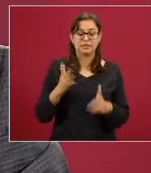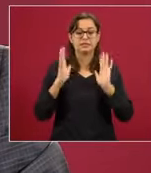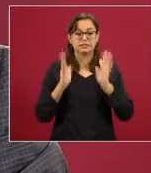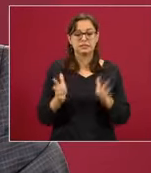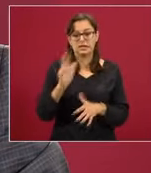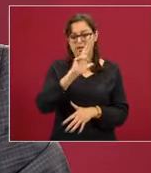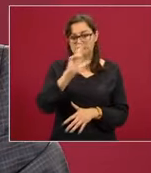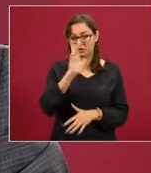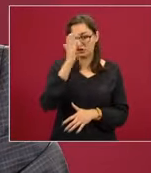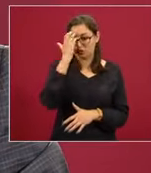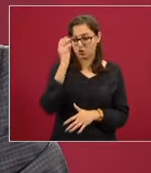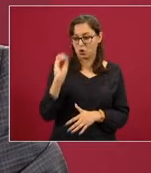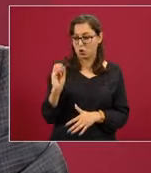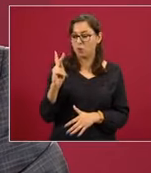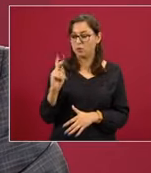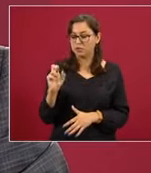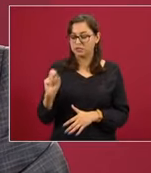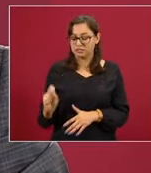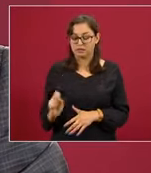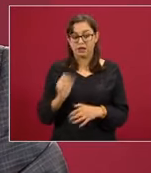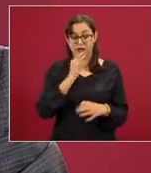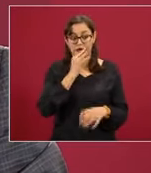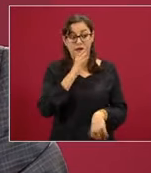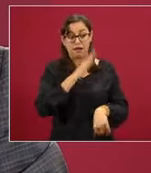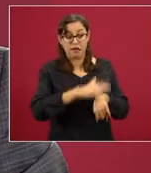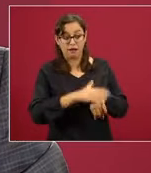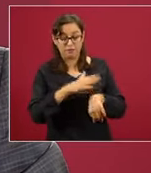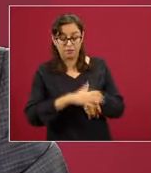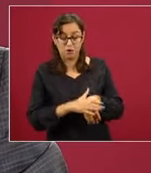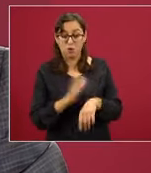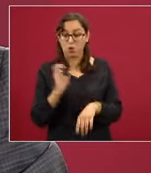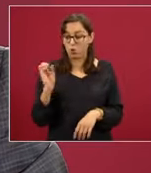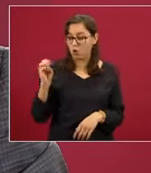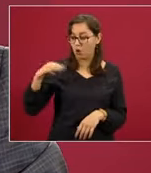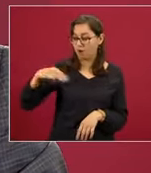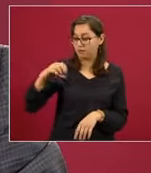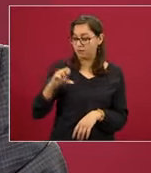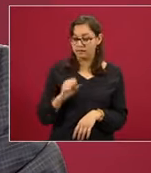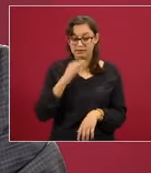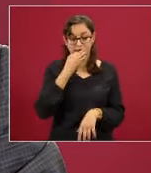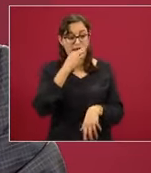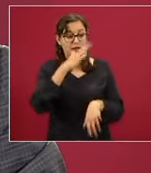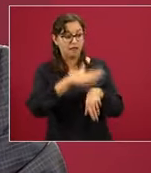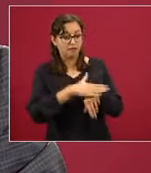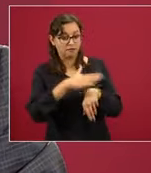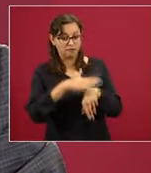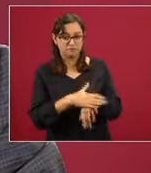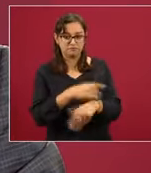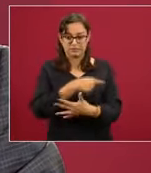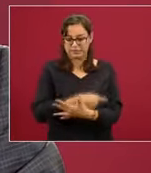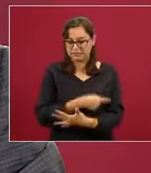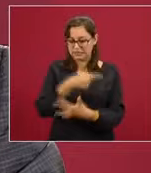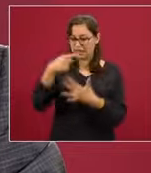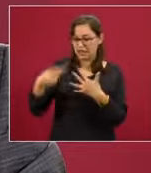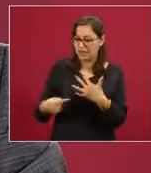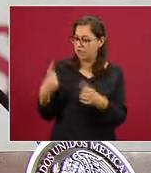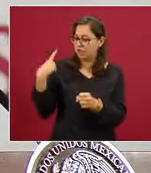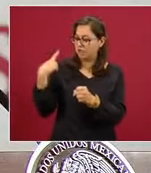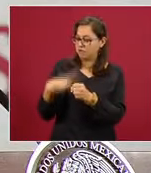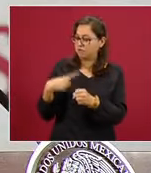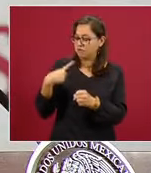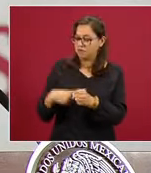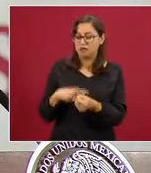través de la OPS, quien nos dio la noticia, pero de la Organización Mundial de la Salud, ha sido estas enfermedades basadas